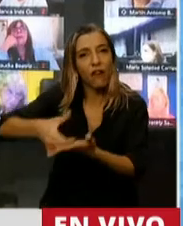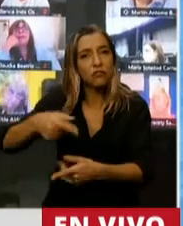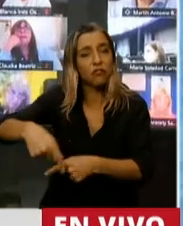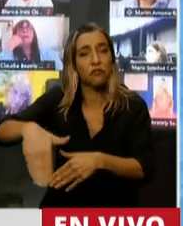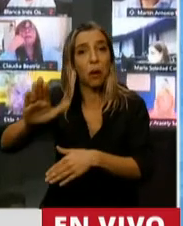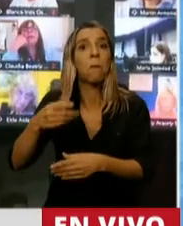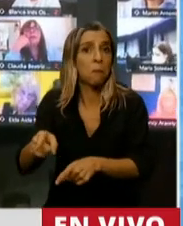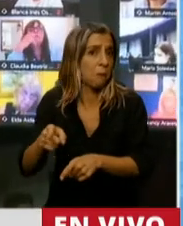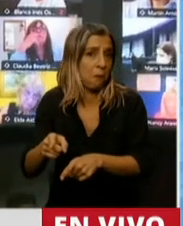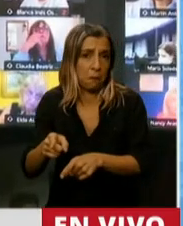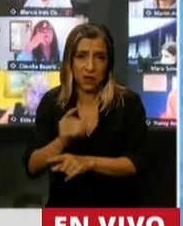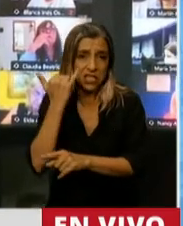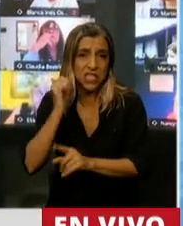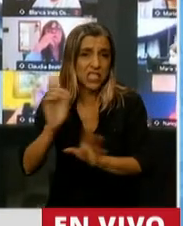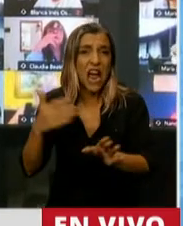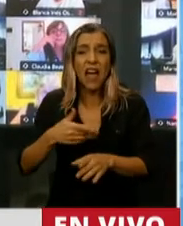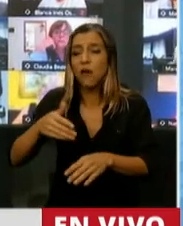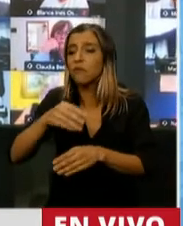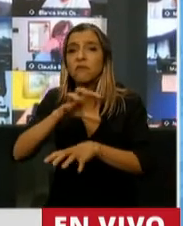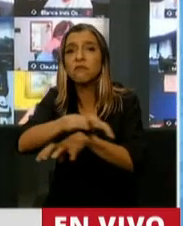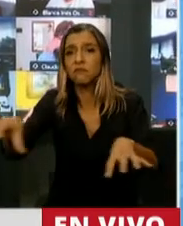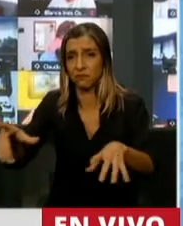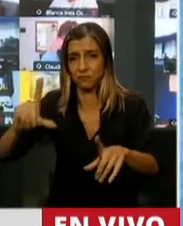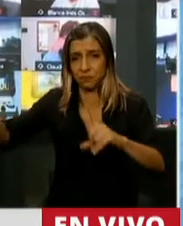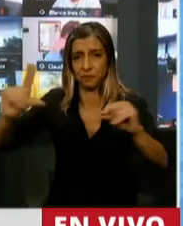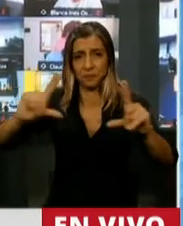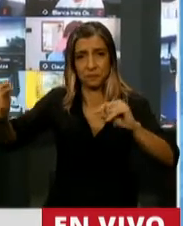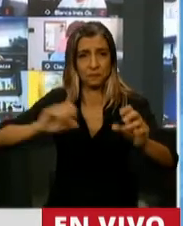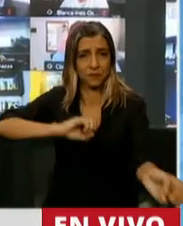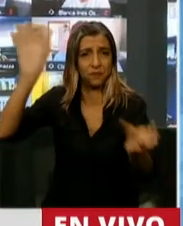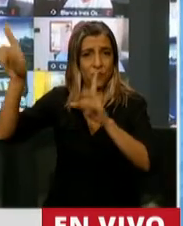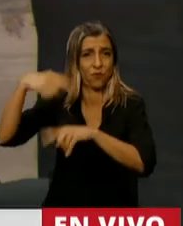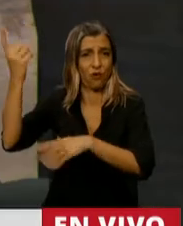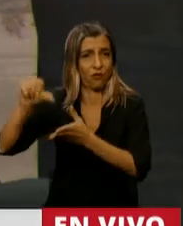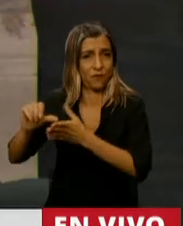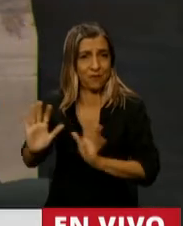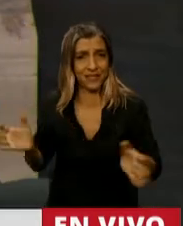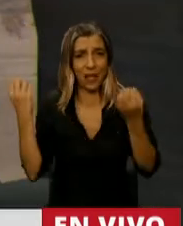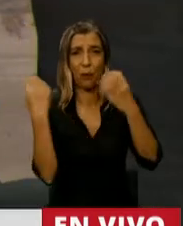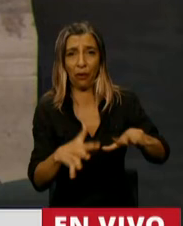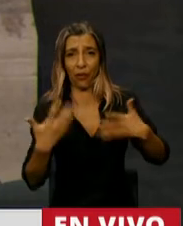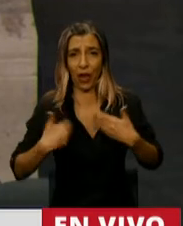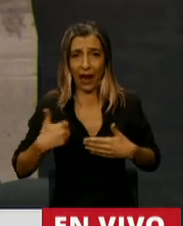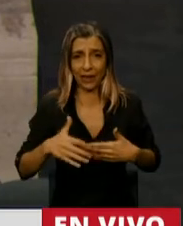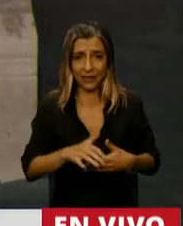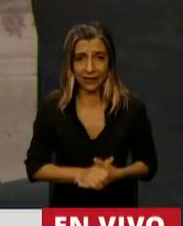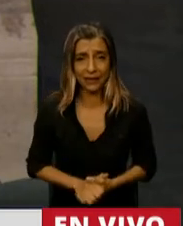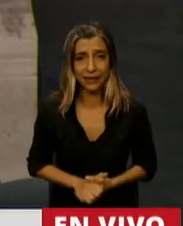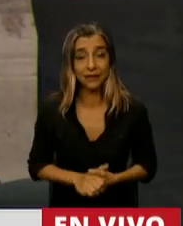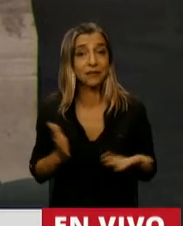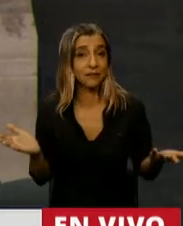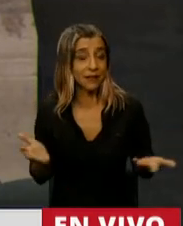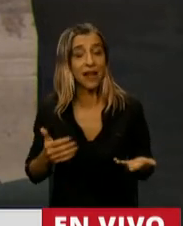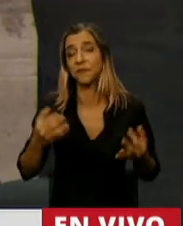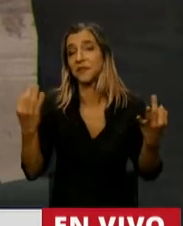Esas fuentes de trabajo ya se fueron. Emigraron, dejaron a Argentina. Va a haber más burocracia. Ya hay